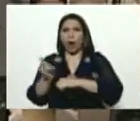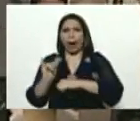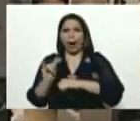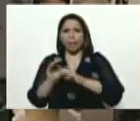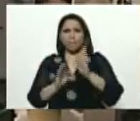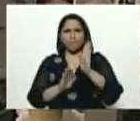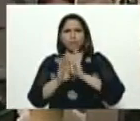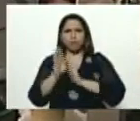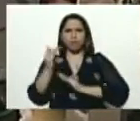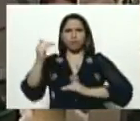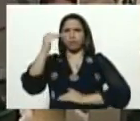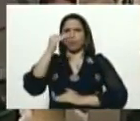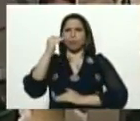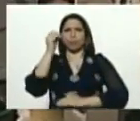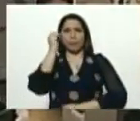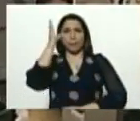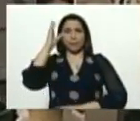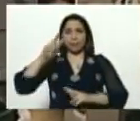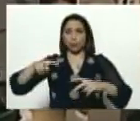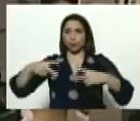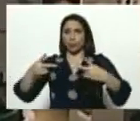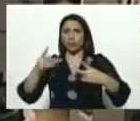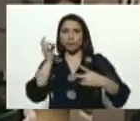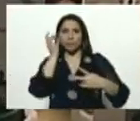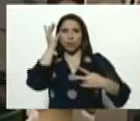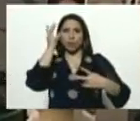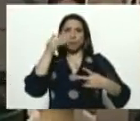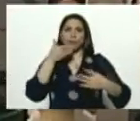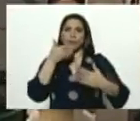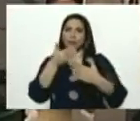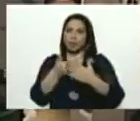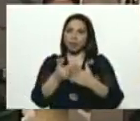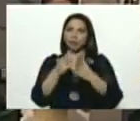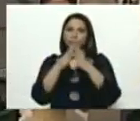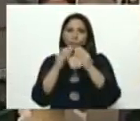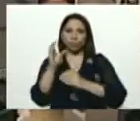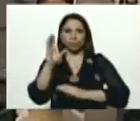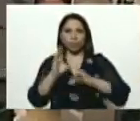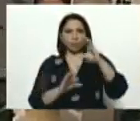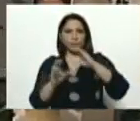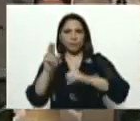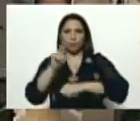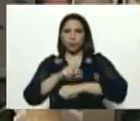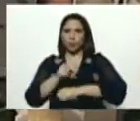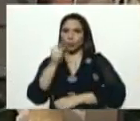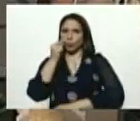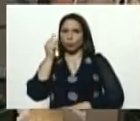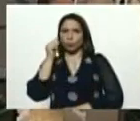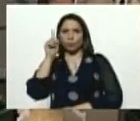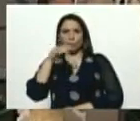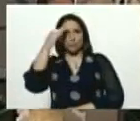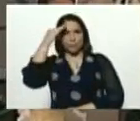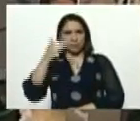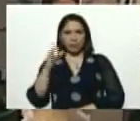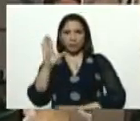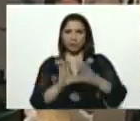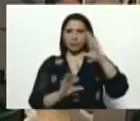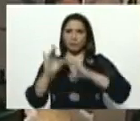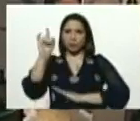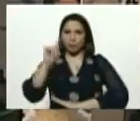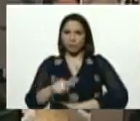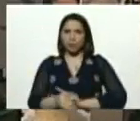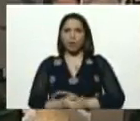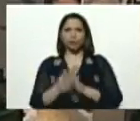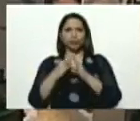crecimiento en la capacidad de innovación y de creación. Yo le doy las gracias a los científicos, doctor, a los militares científicos también